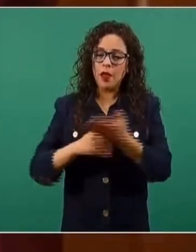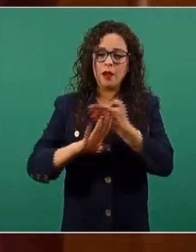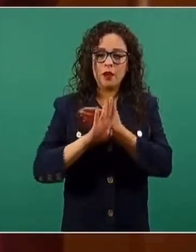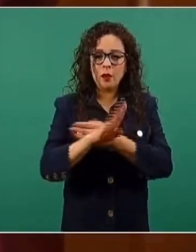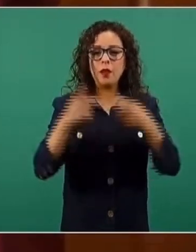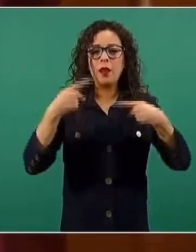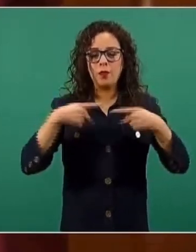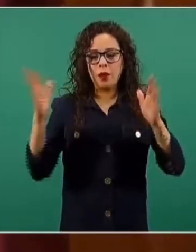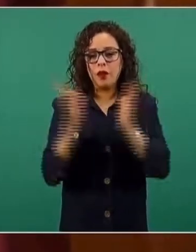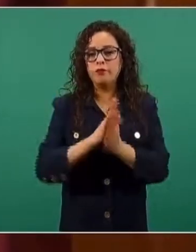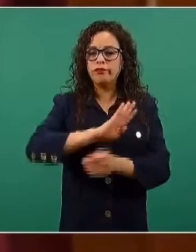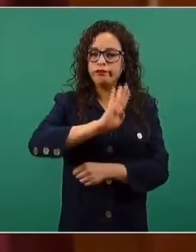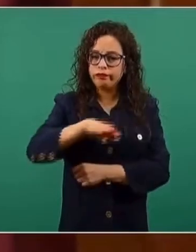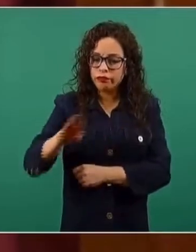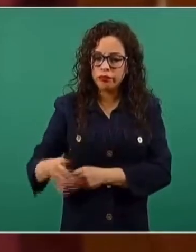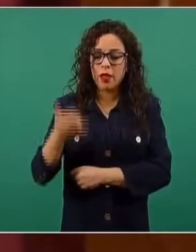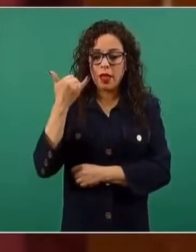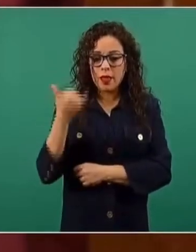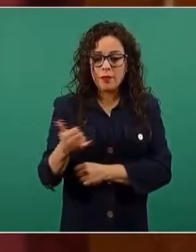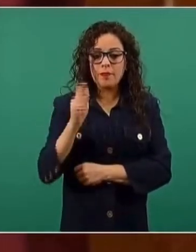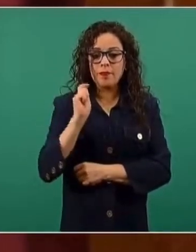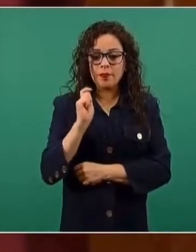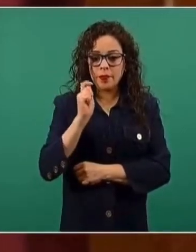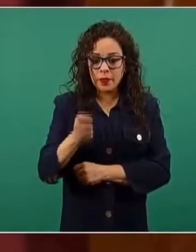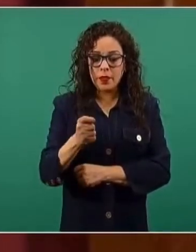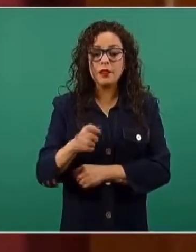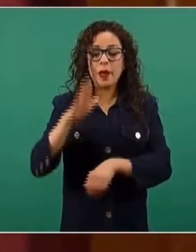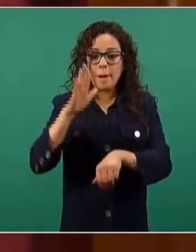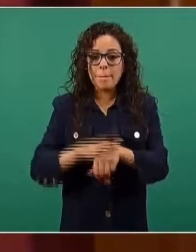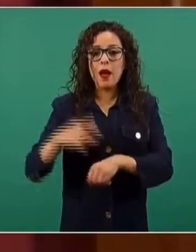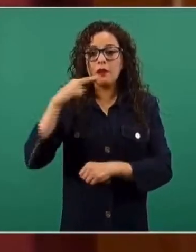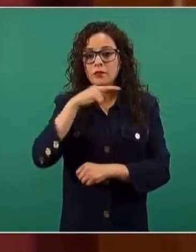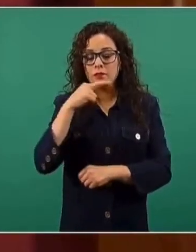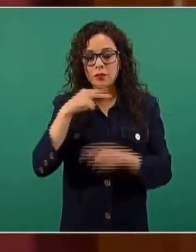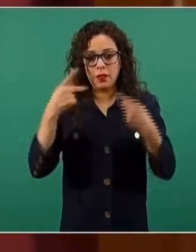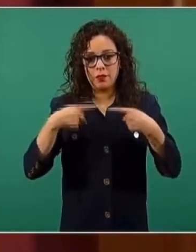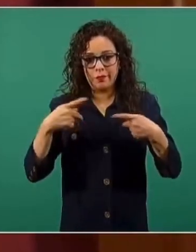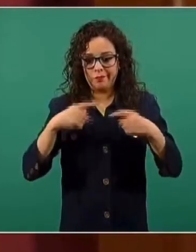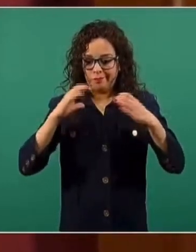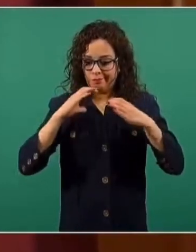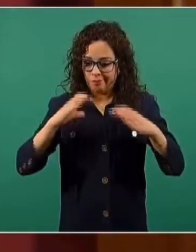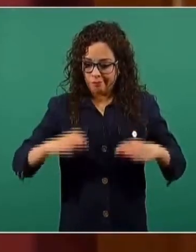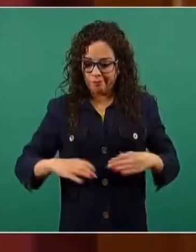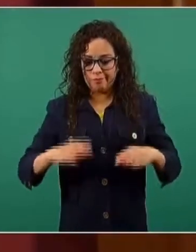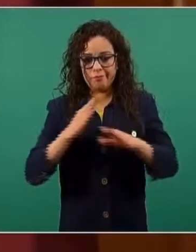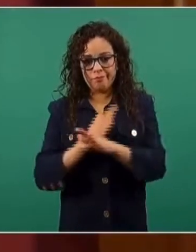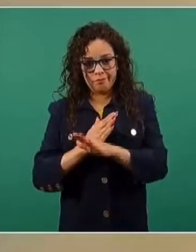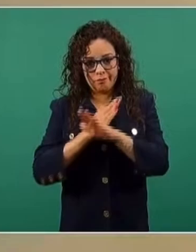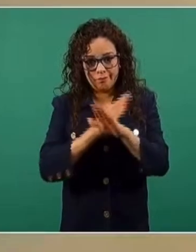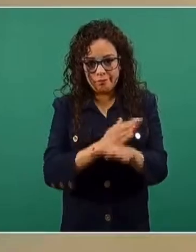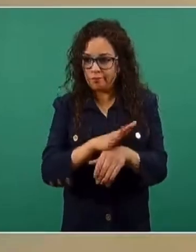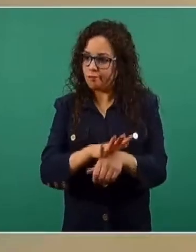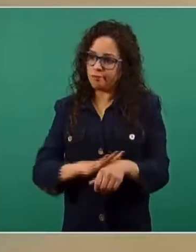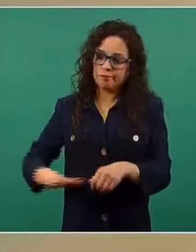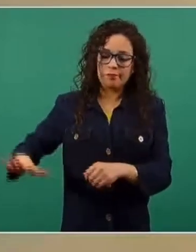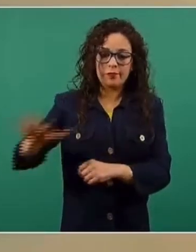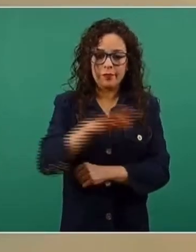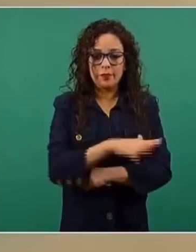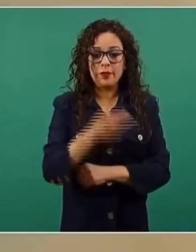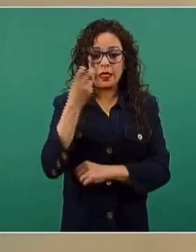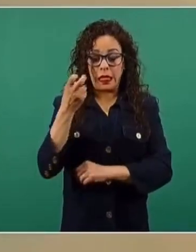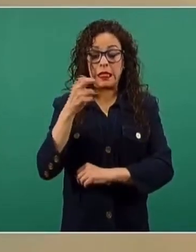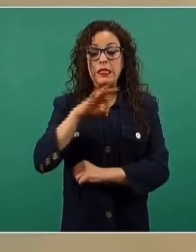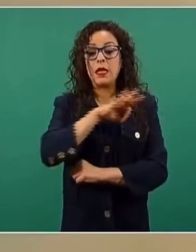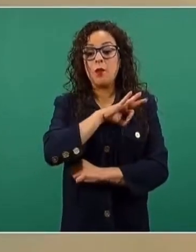ir ganando terreno a la inmunidad poblacional, la inmunidad de rebaño, que nos permita que se